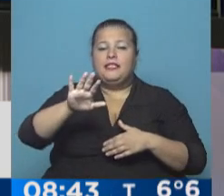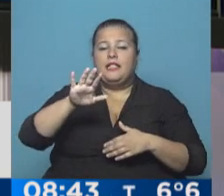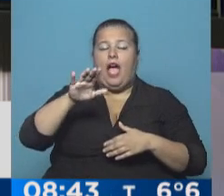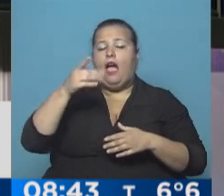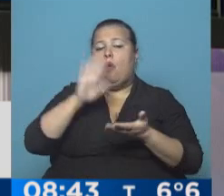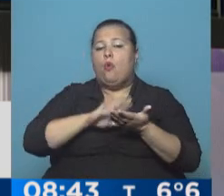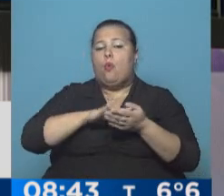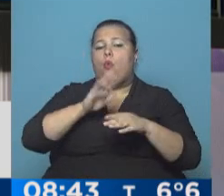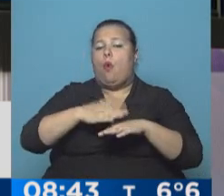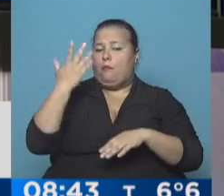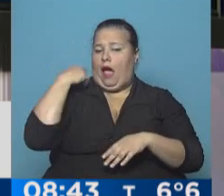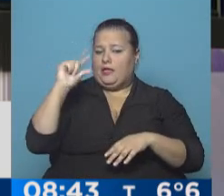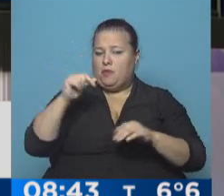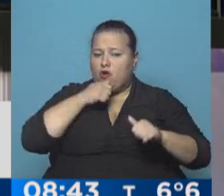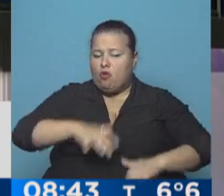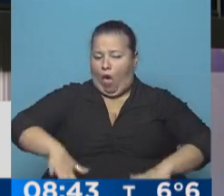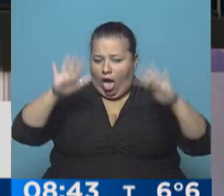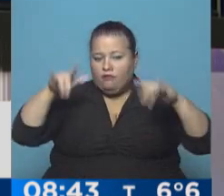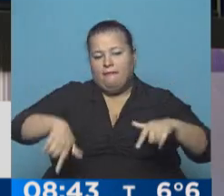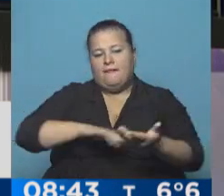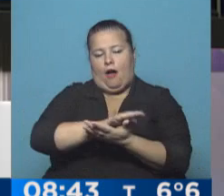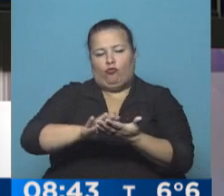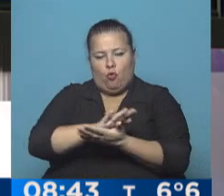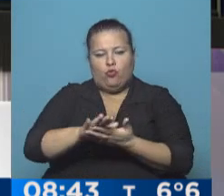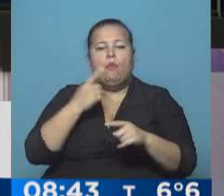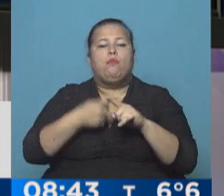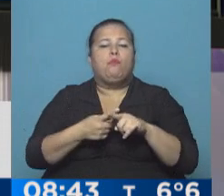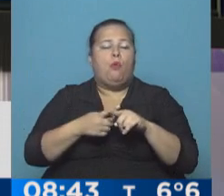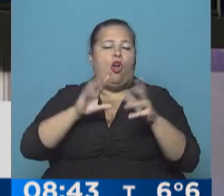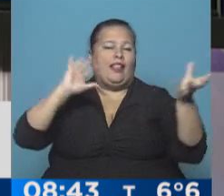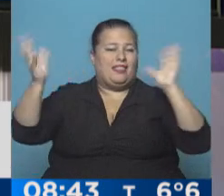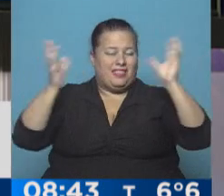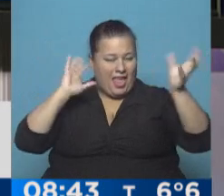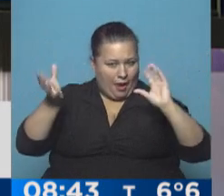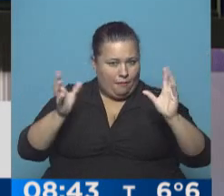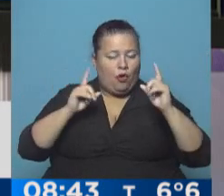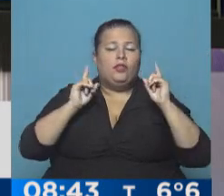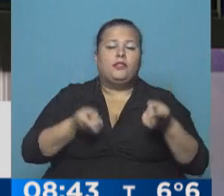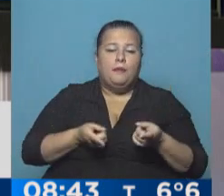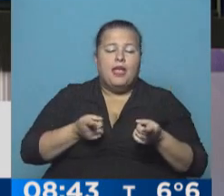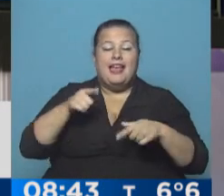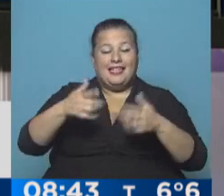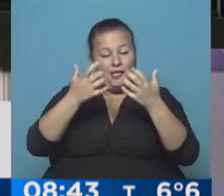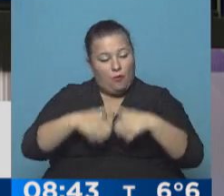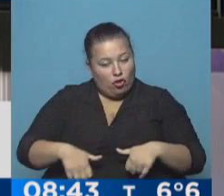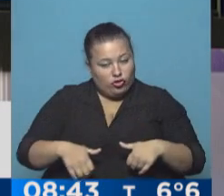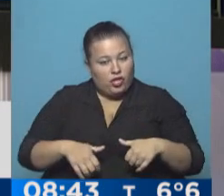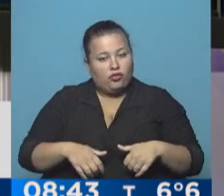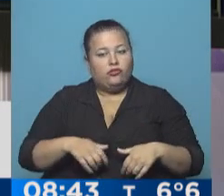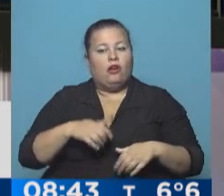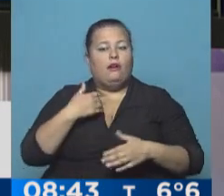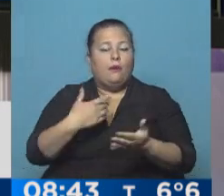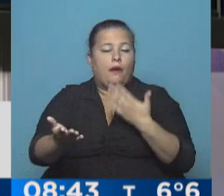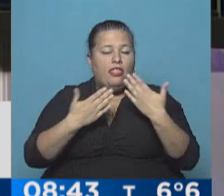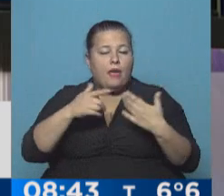últimas y recientes inundaciones por causas climáticas y que este proyecto se está por